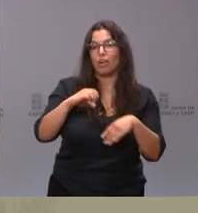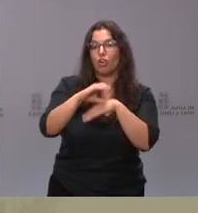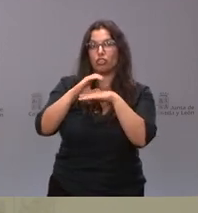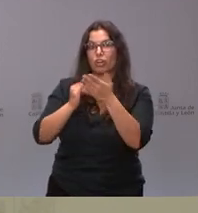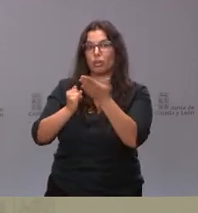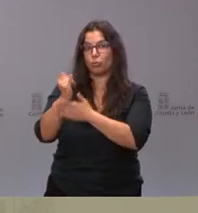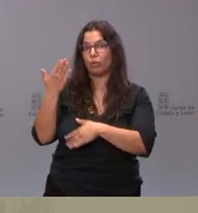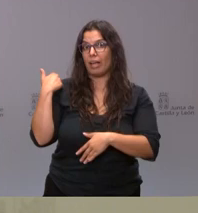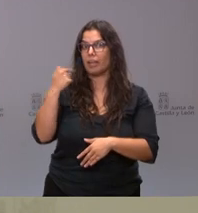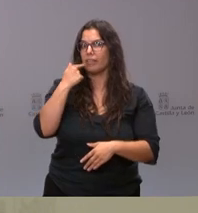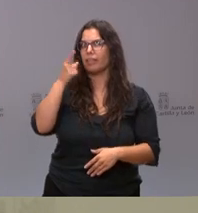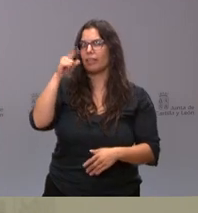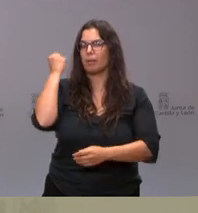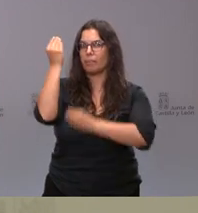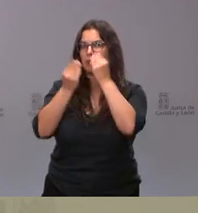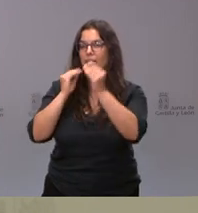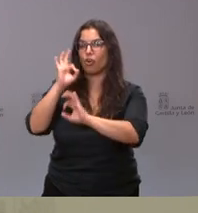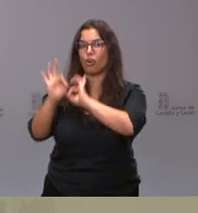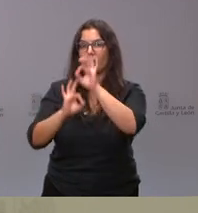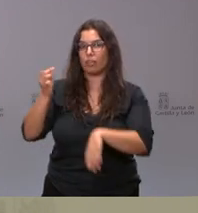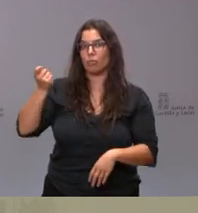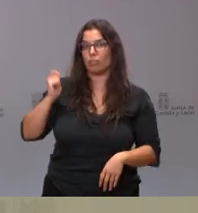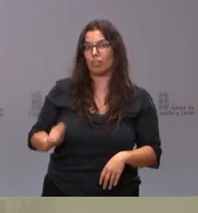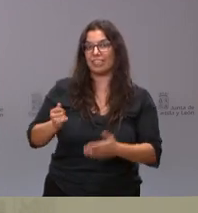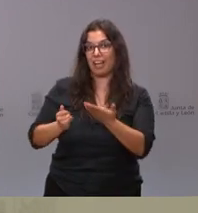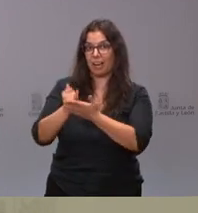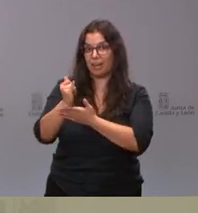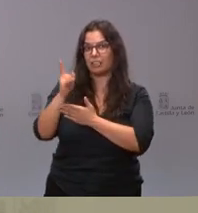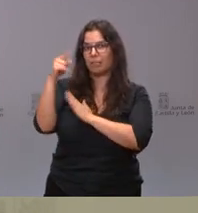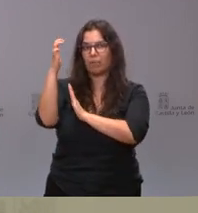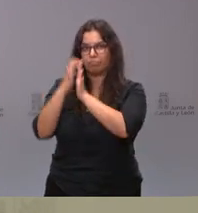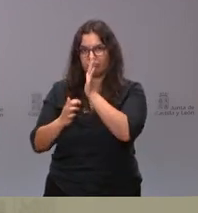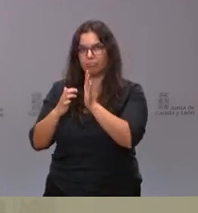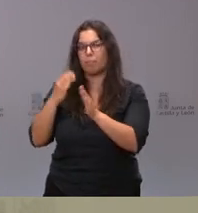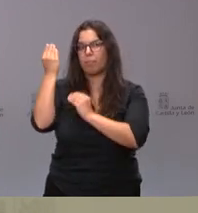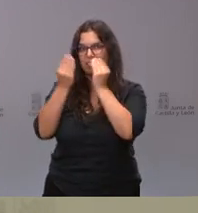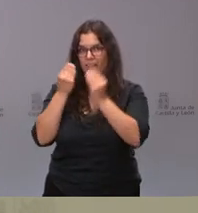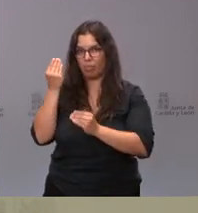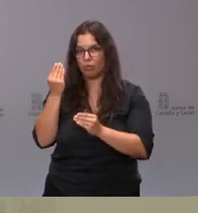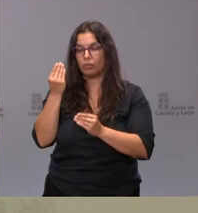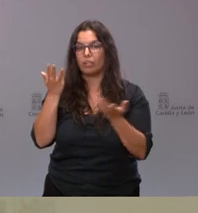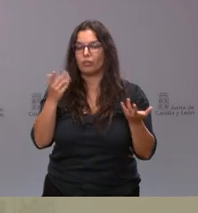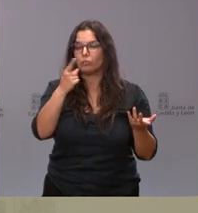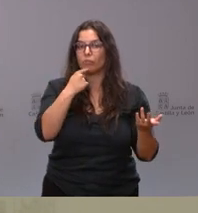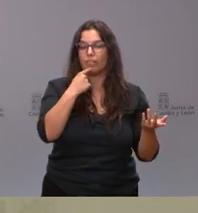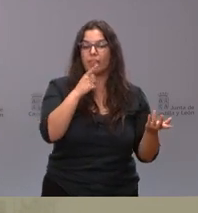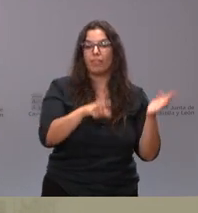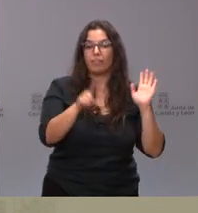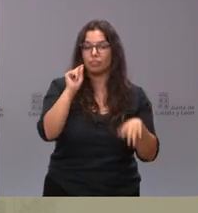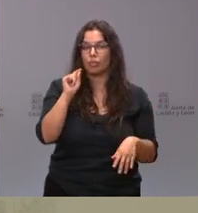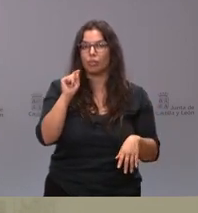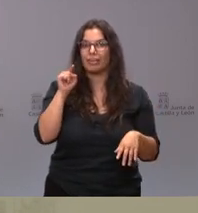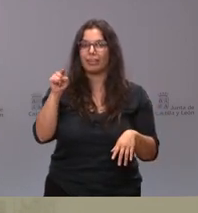se estudiaría la reducción para las organizaciones profesionales agrarias. ¿Esa decisión, según lo que ha dicho ahora, corresponderá